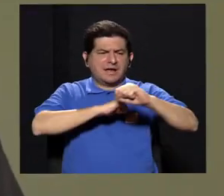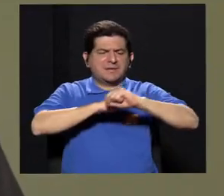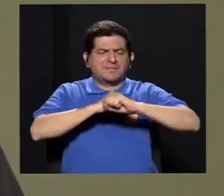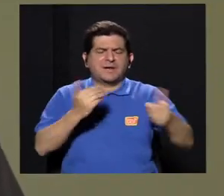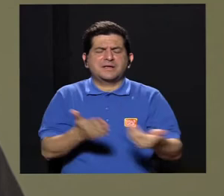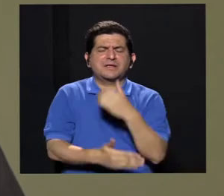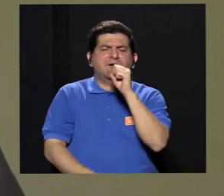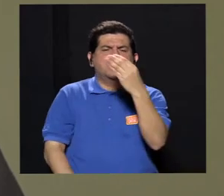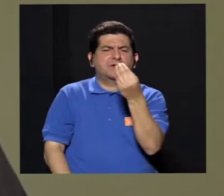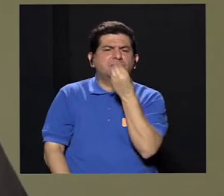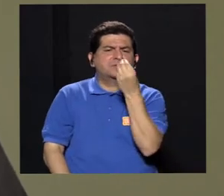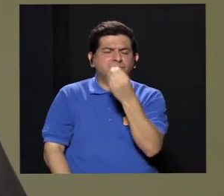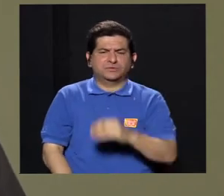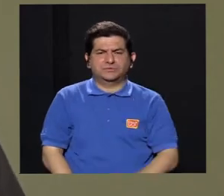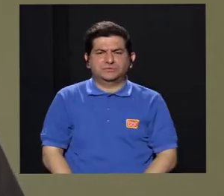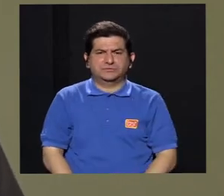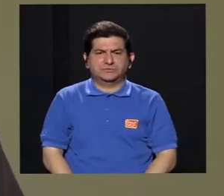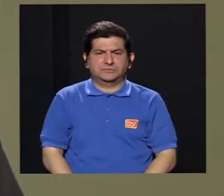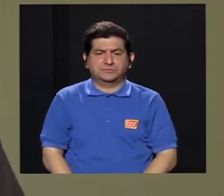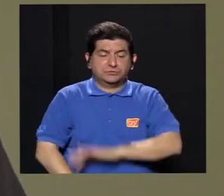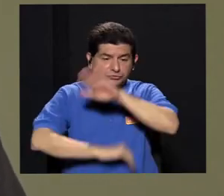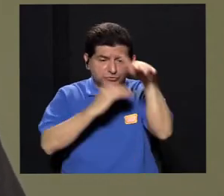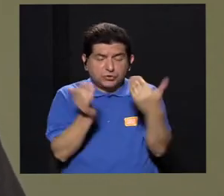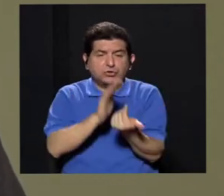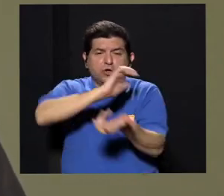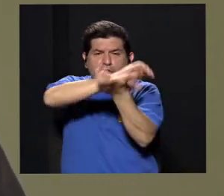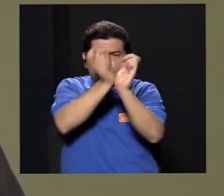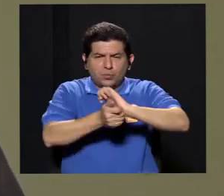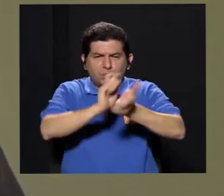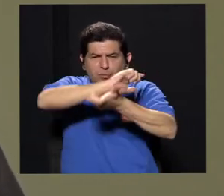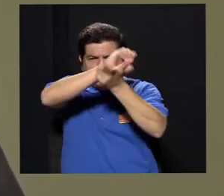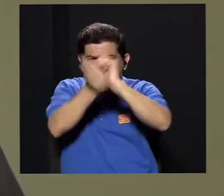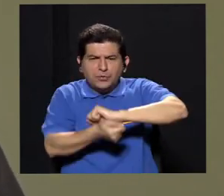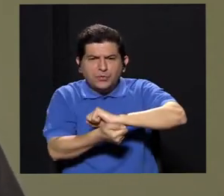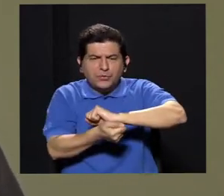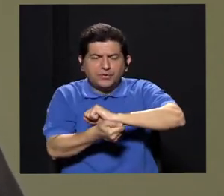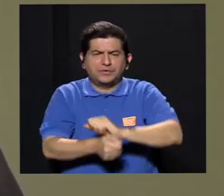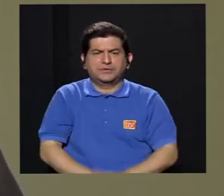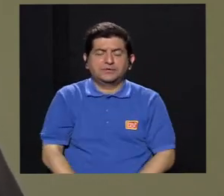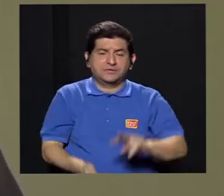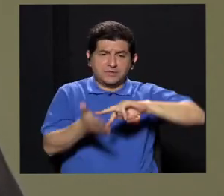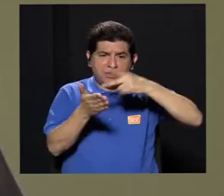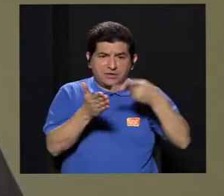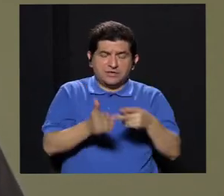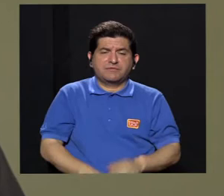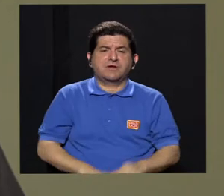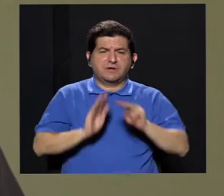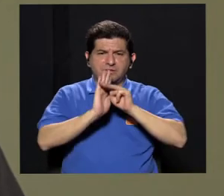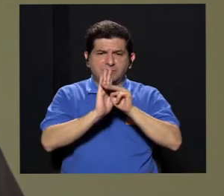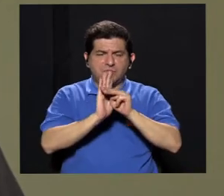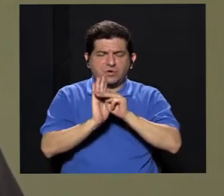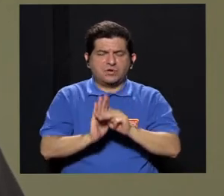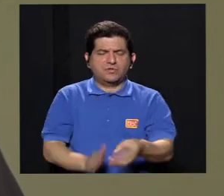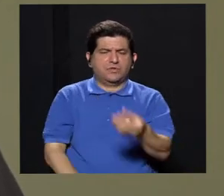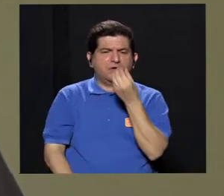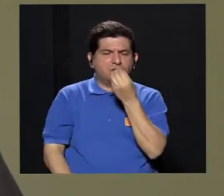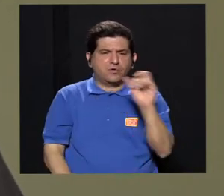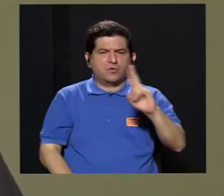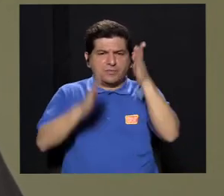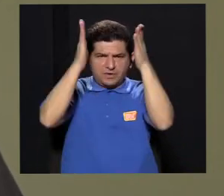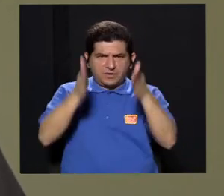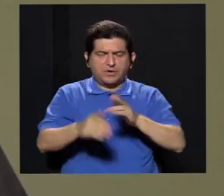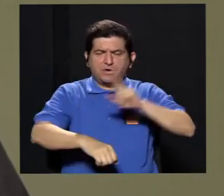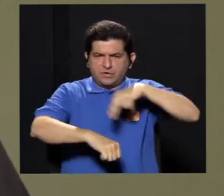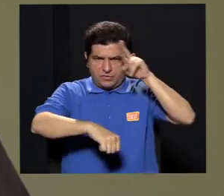campañas publicitarias de alimentos nuevos, etcétera. Entonces, sí, todo eso se ha modificado mucho de lo que es el patrón